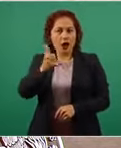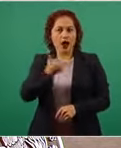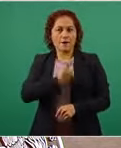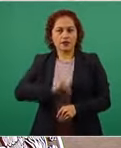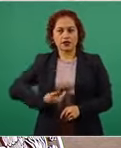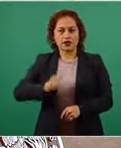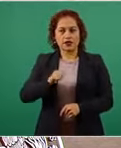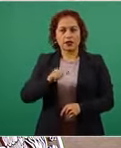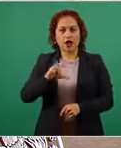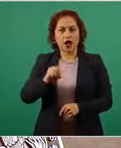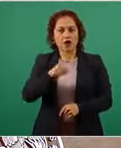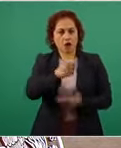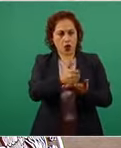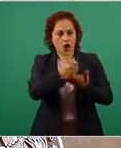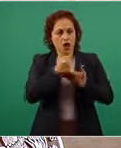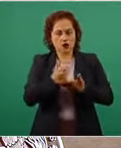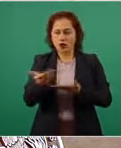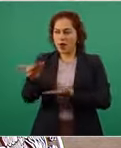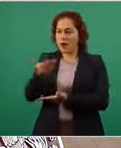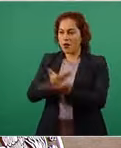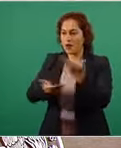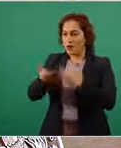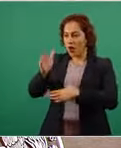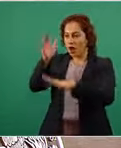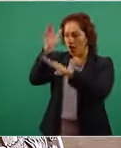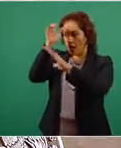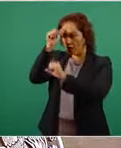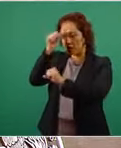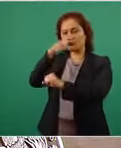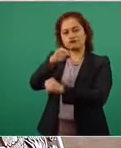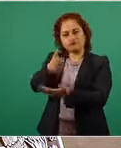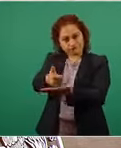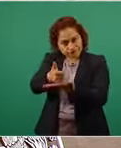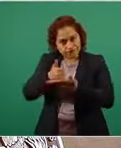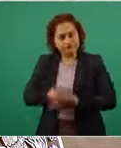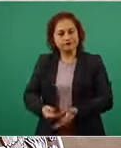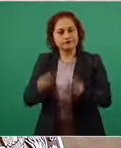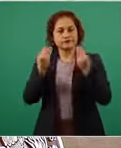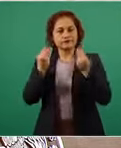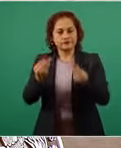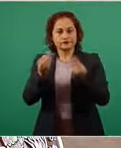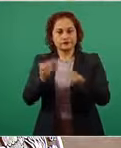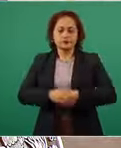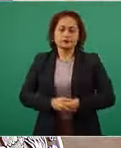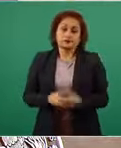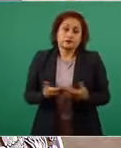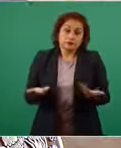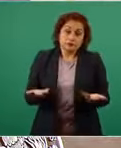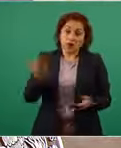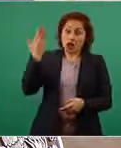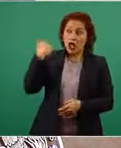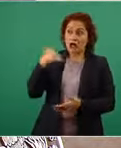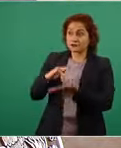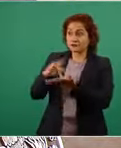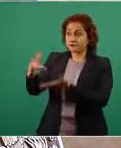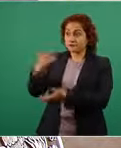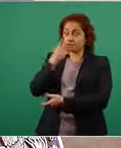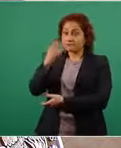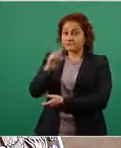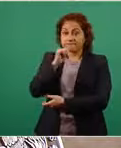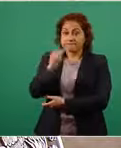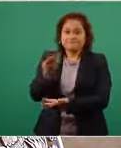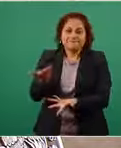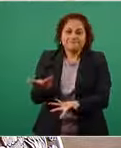determinante para que podamos encontrar el acuerdo que buscábamos y nunca tuve la oportunidad de decírselo cara a cara